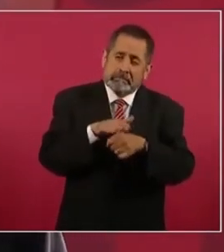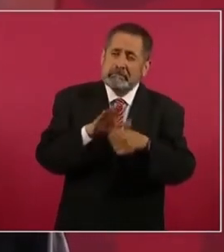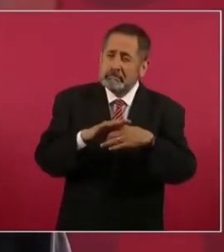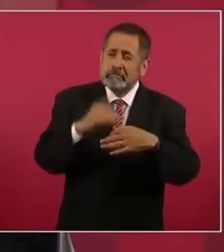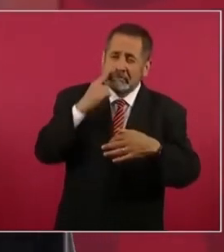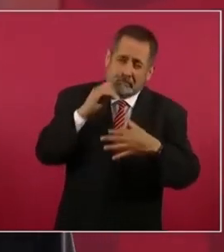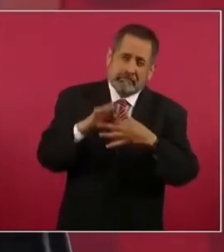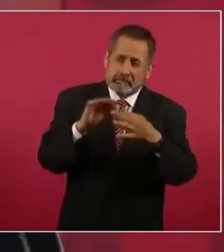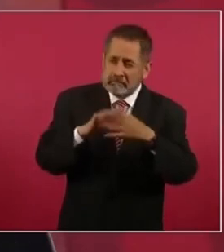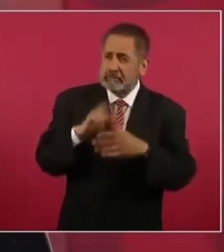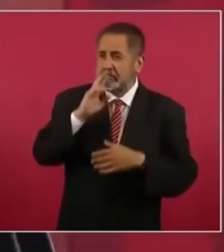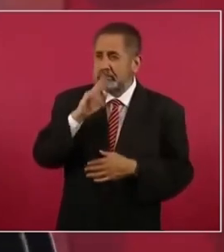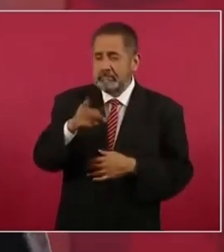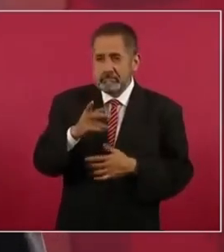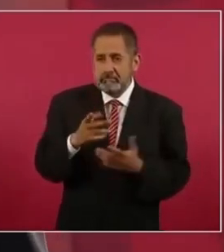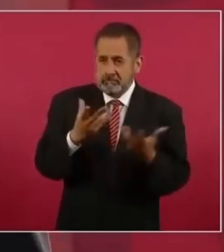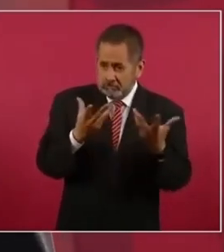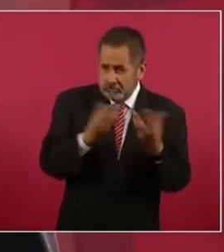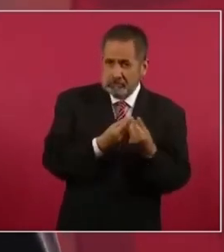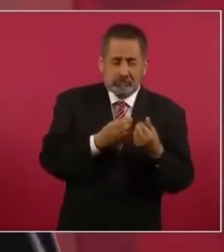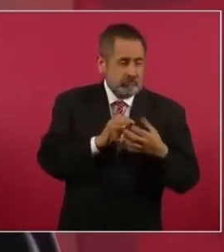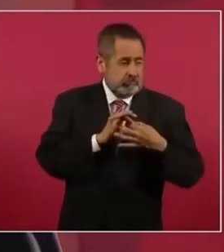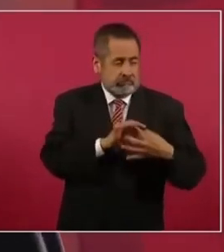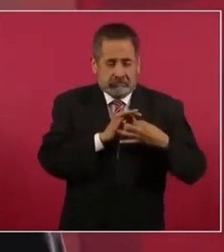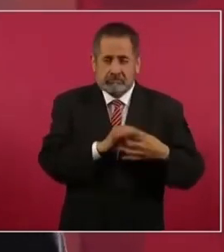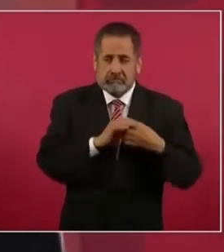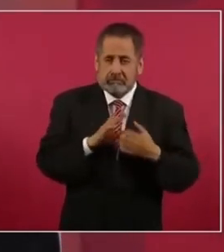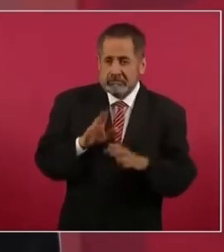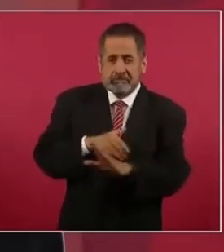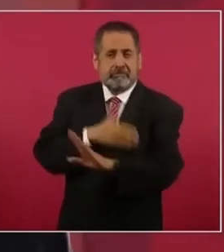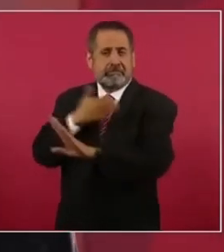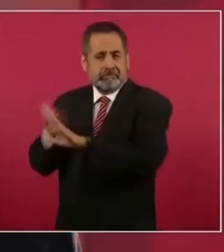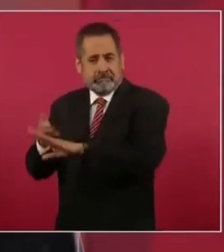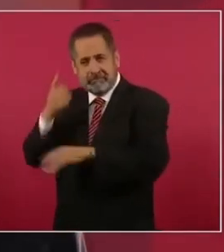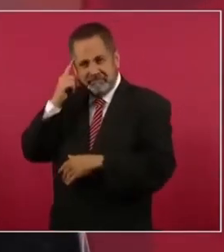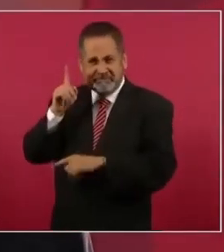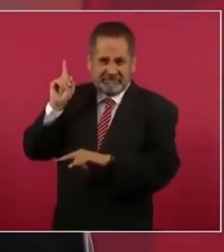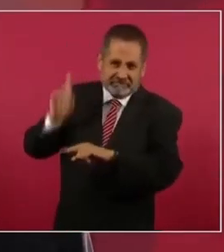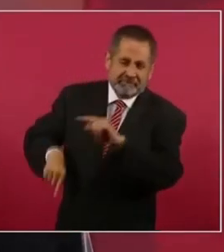de que se unieran todos en contra mía,